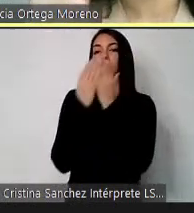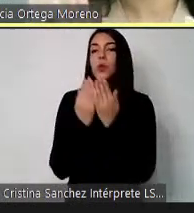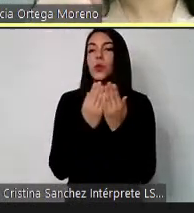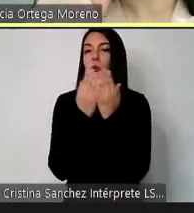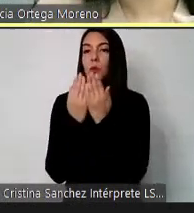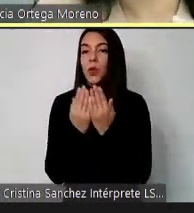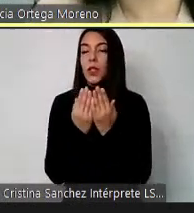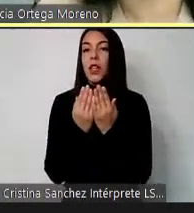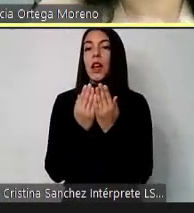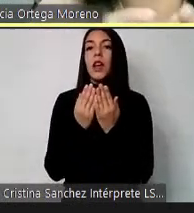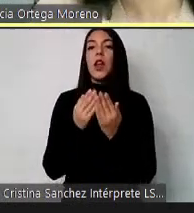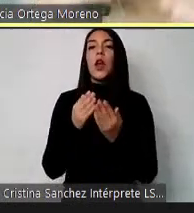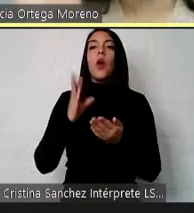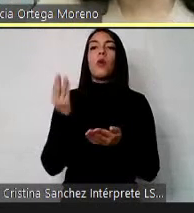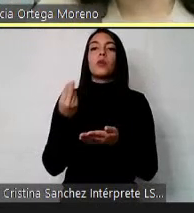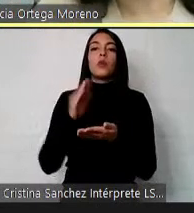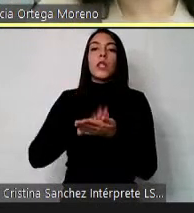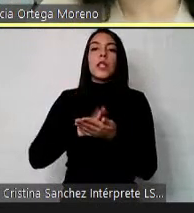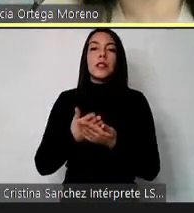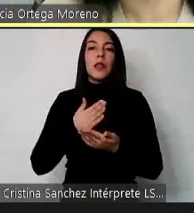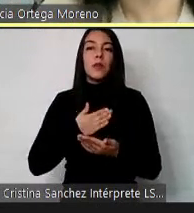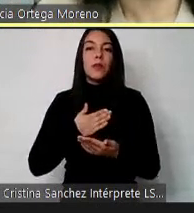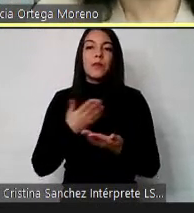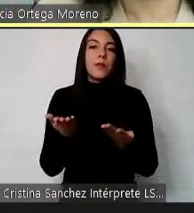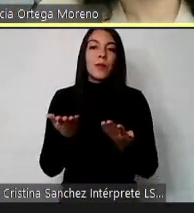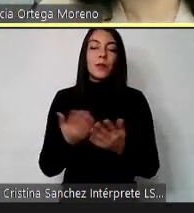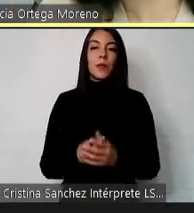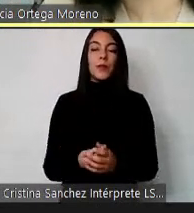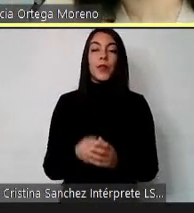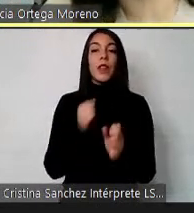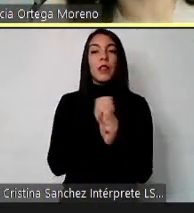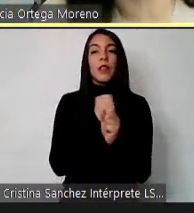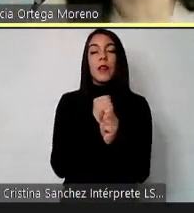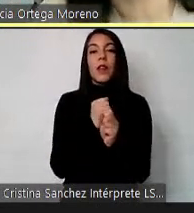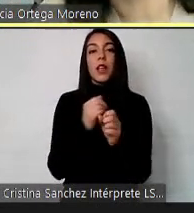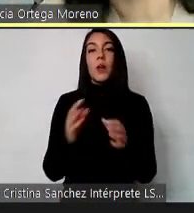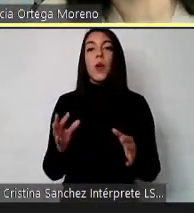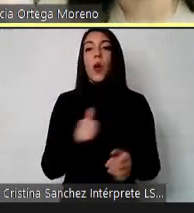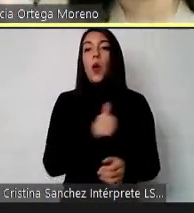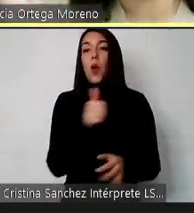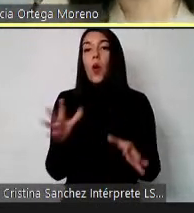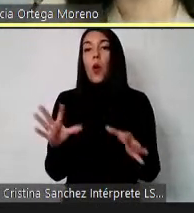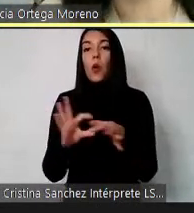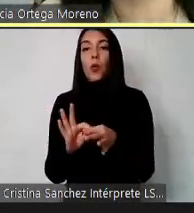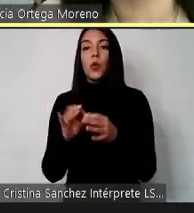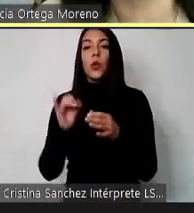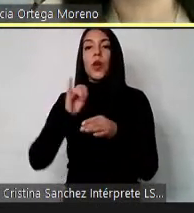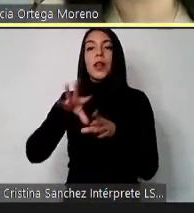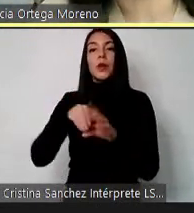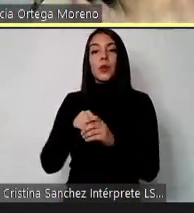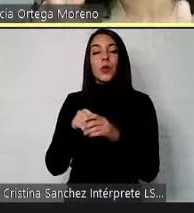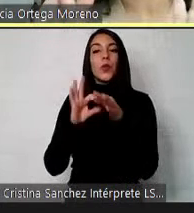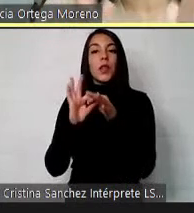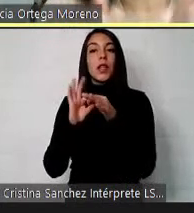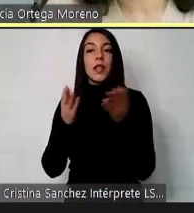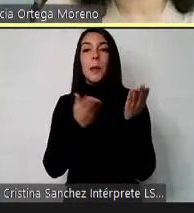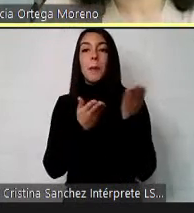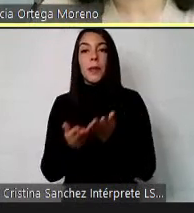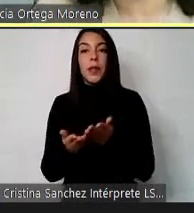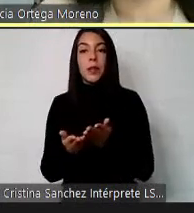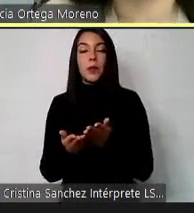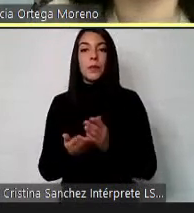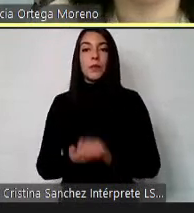estudiar a tener buena salud etc. eso entonces trabajemos juntos por la inclusión y agradezco la invitación y eso